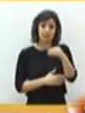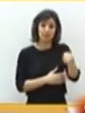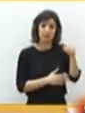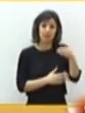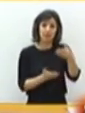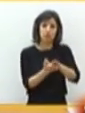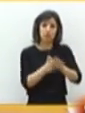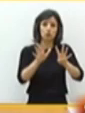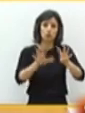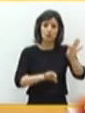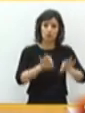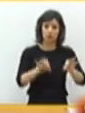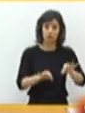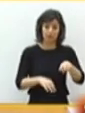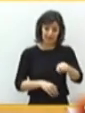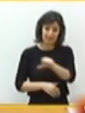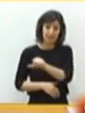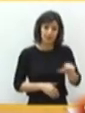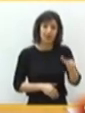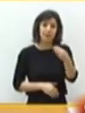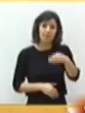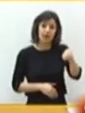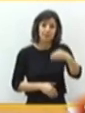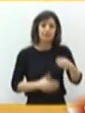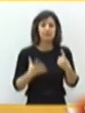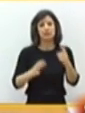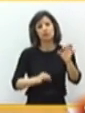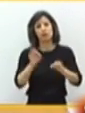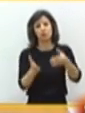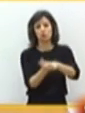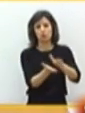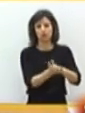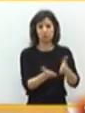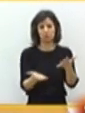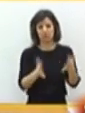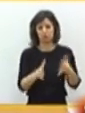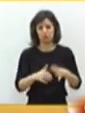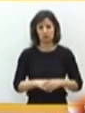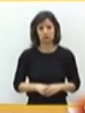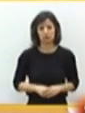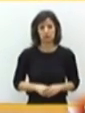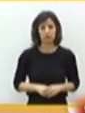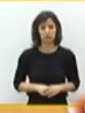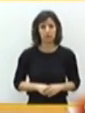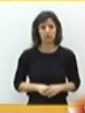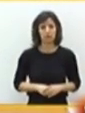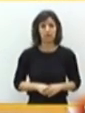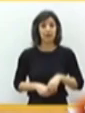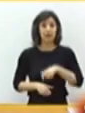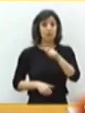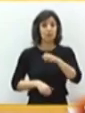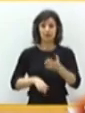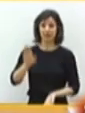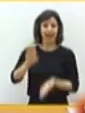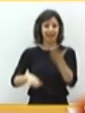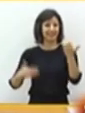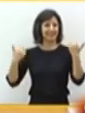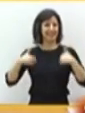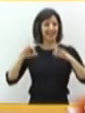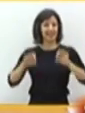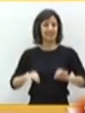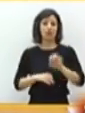unidades de cuidados intensivos, el Ministro de Sanidad no ha dado datos hoy, apuntando que lo hará cuando los datos que facilitan todas las comunidades